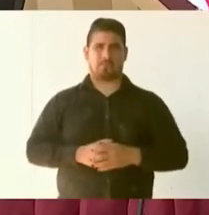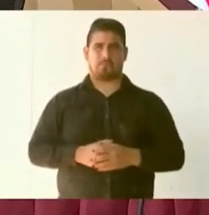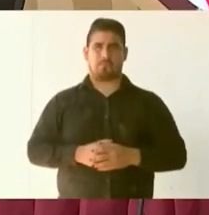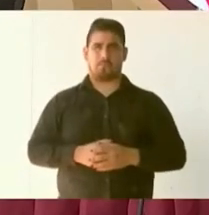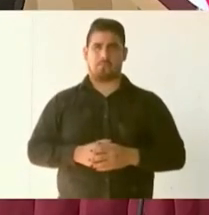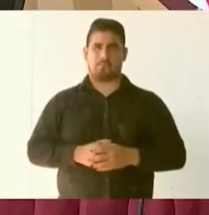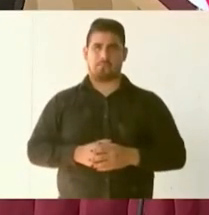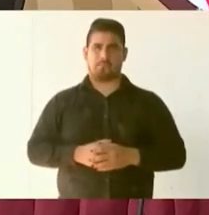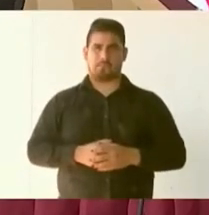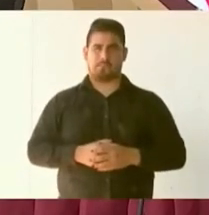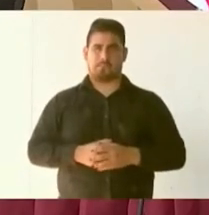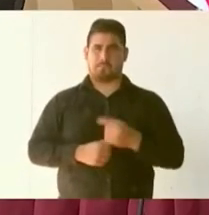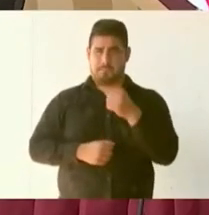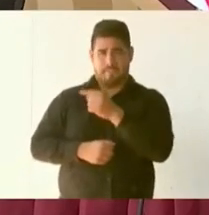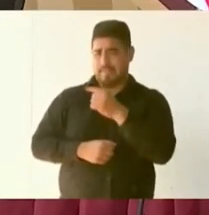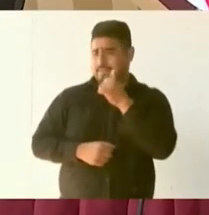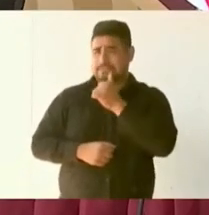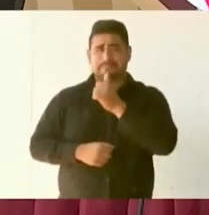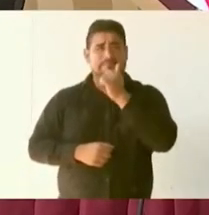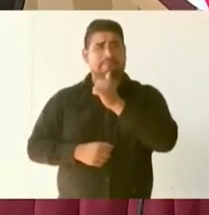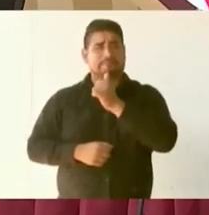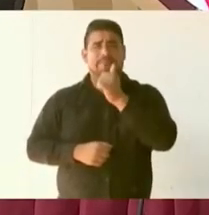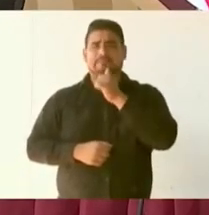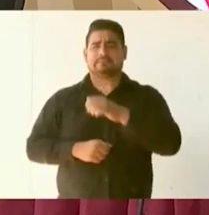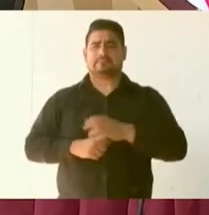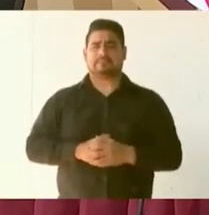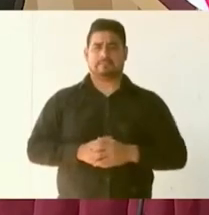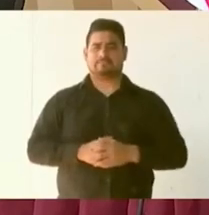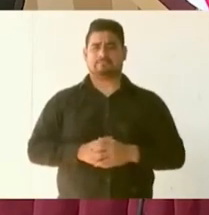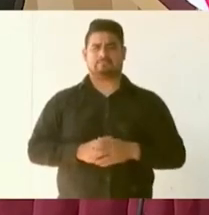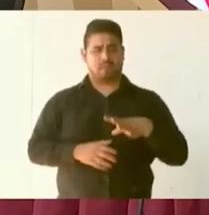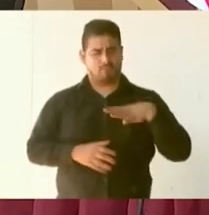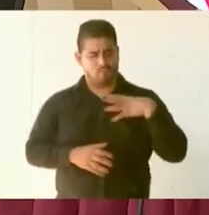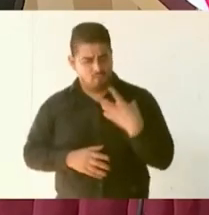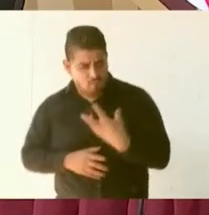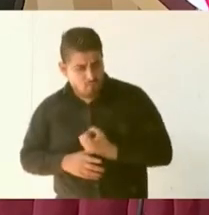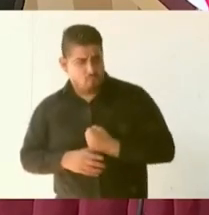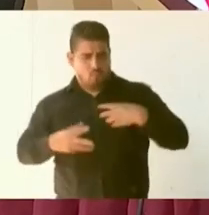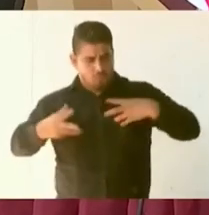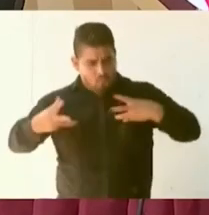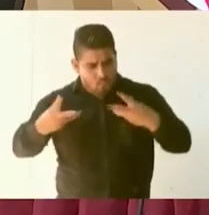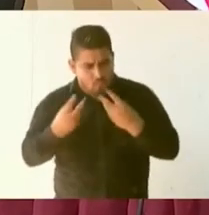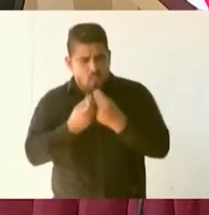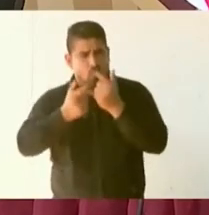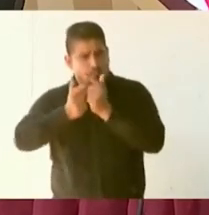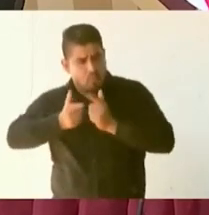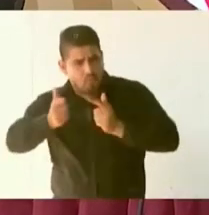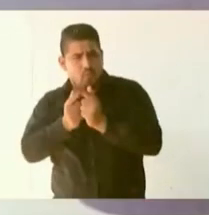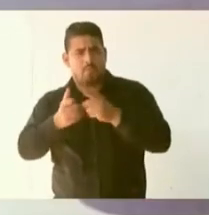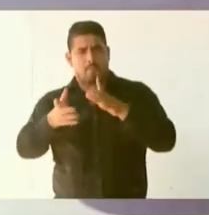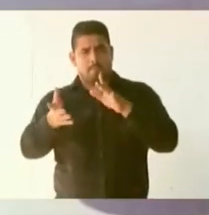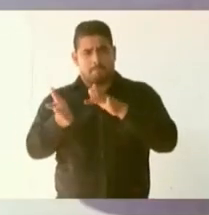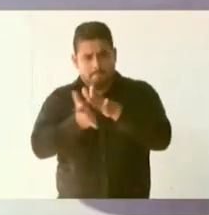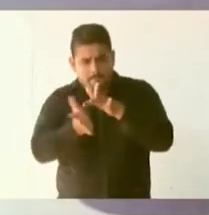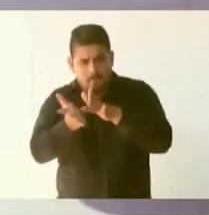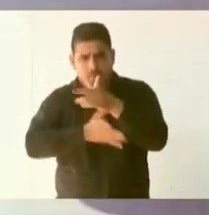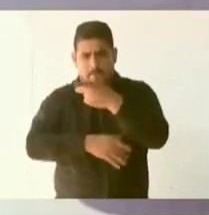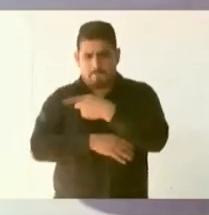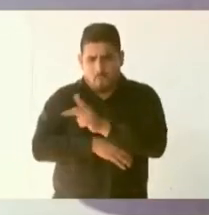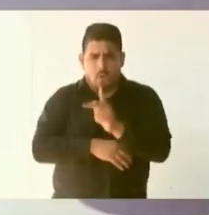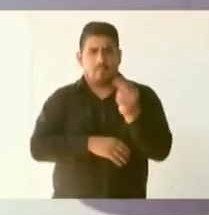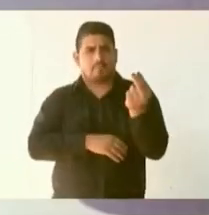Ella siempre luchó por los pobres, por los necesitados,